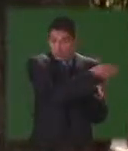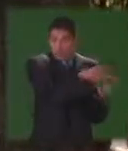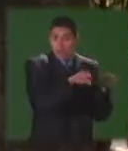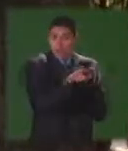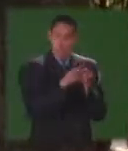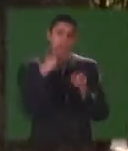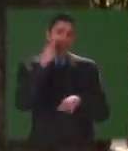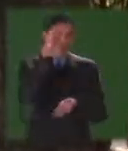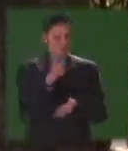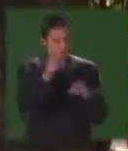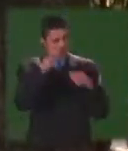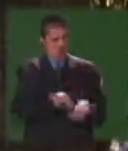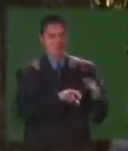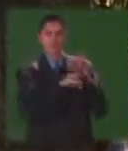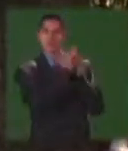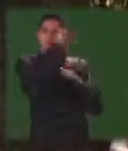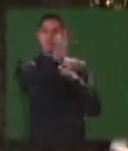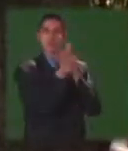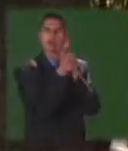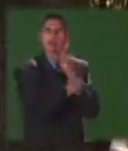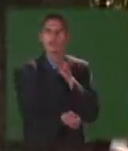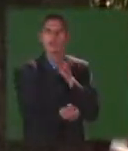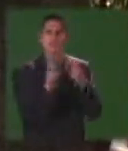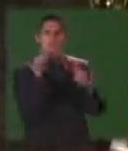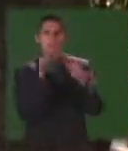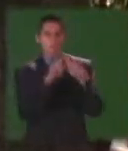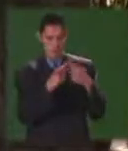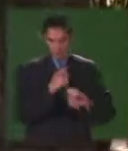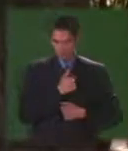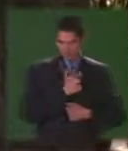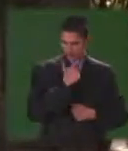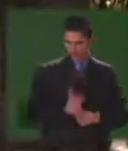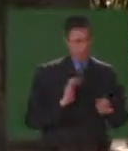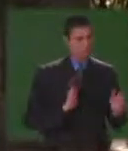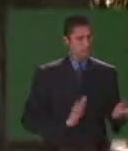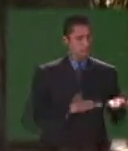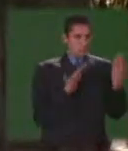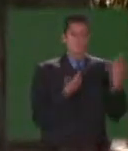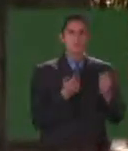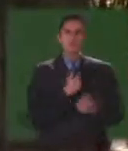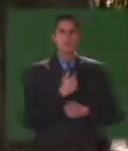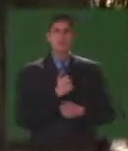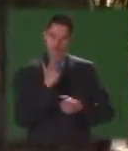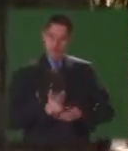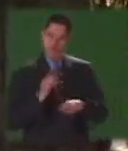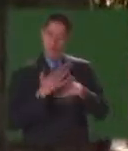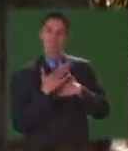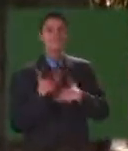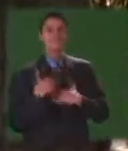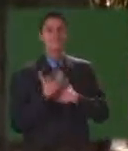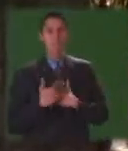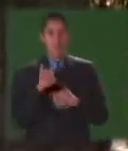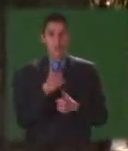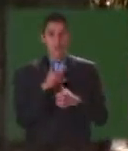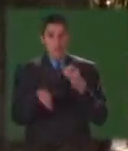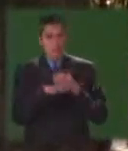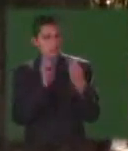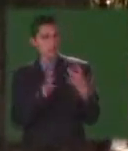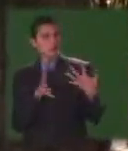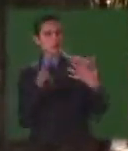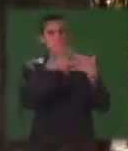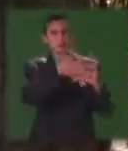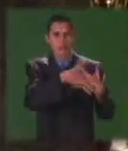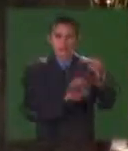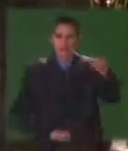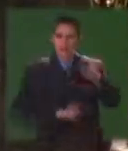pueden desarrollar esos potenciales para su bien común, para su autoestima y para ingresar a la